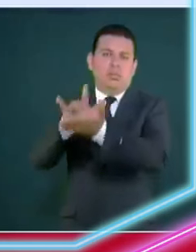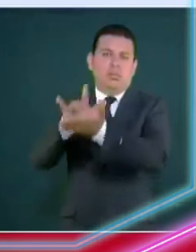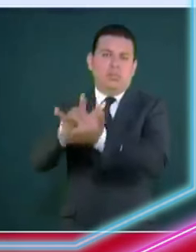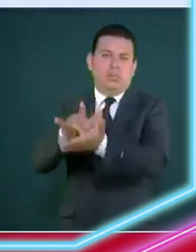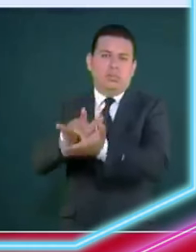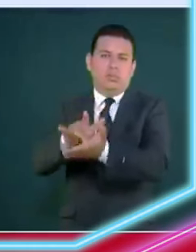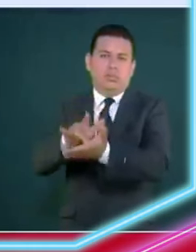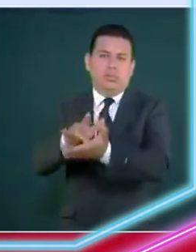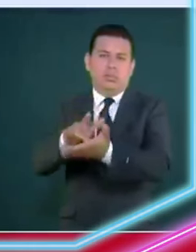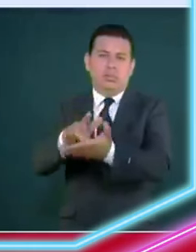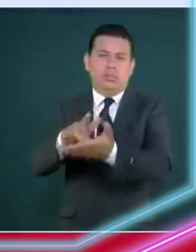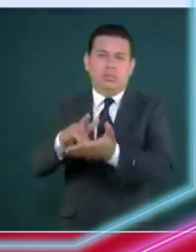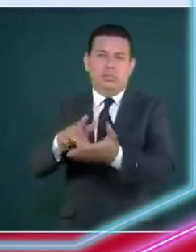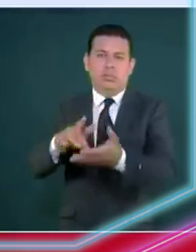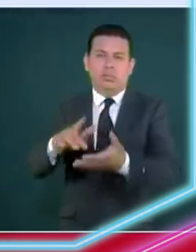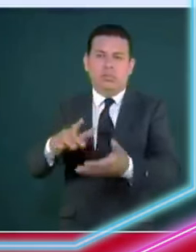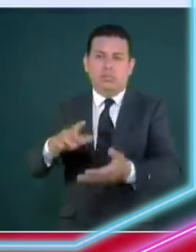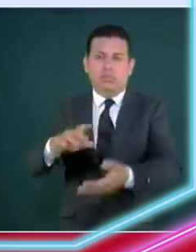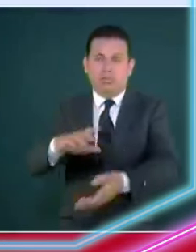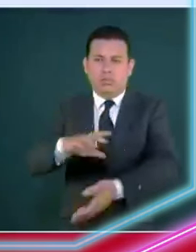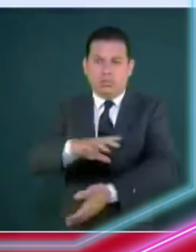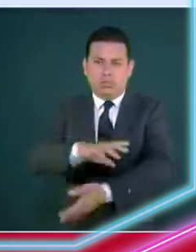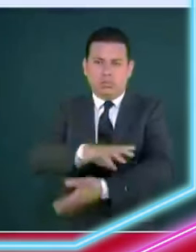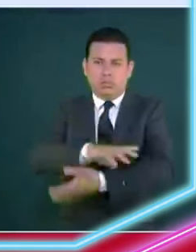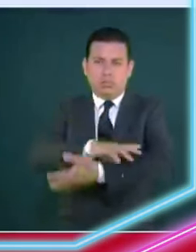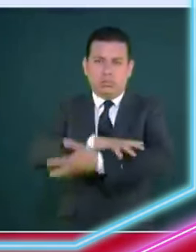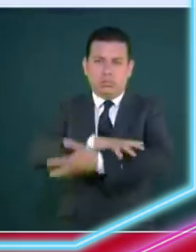algo terrible entonces yo creo que este tipo de programas